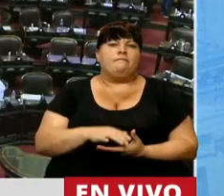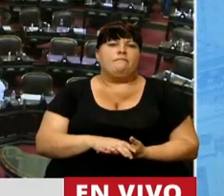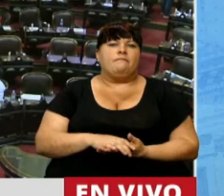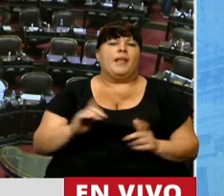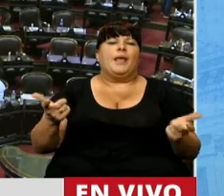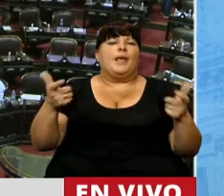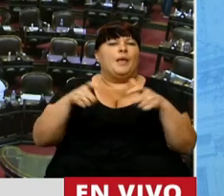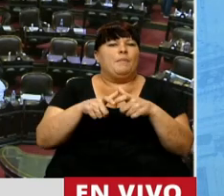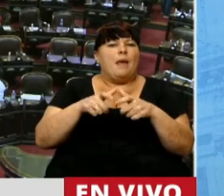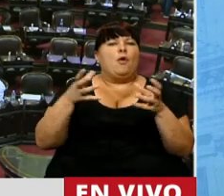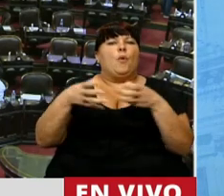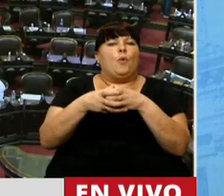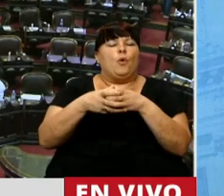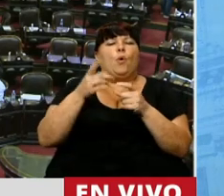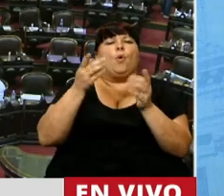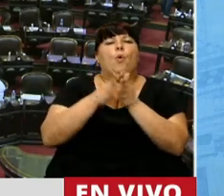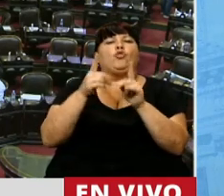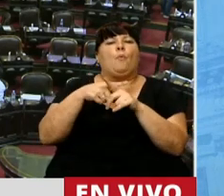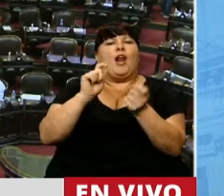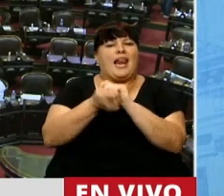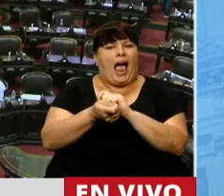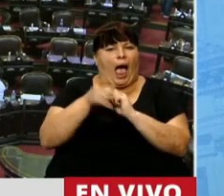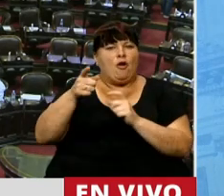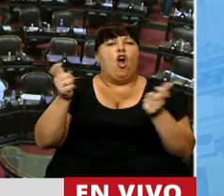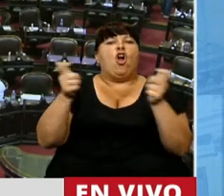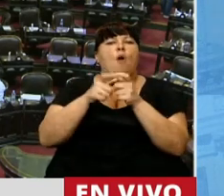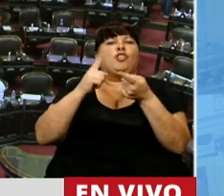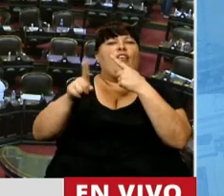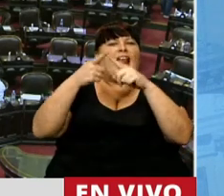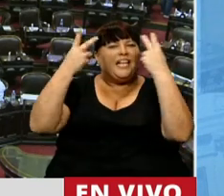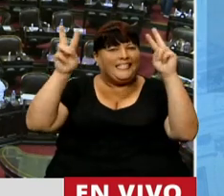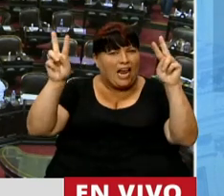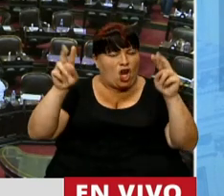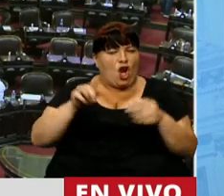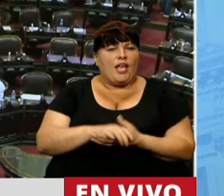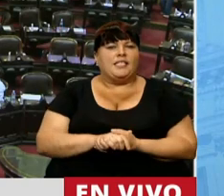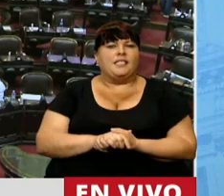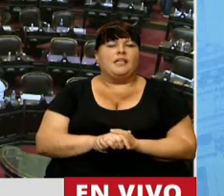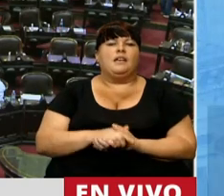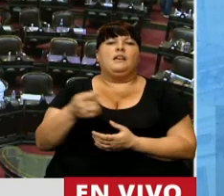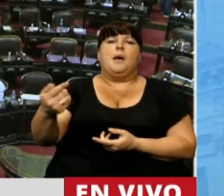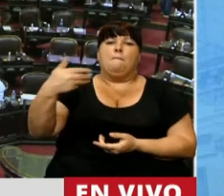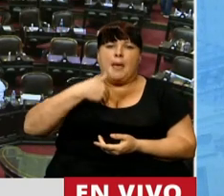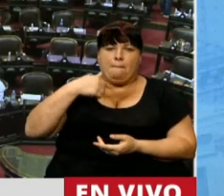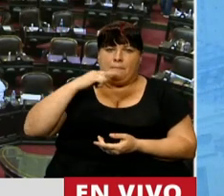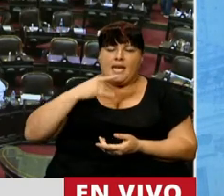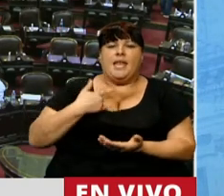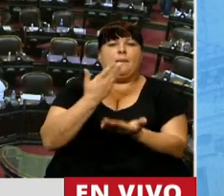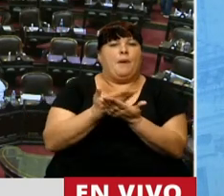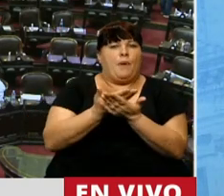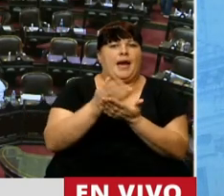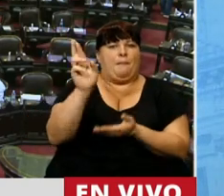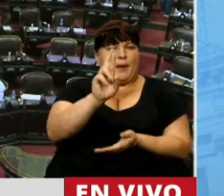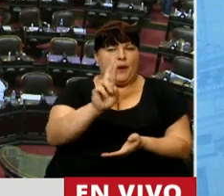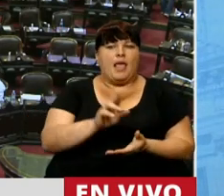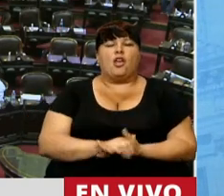los miembros del interbloque juntos por el cambio en la Comisión de Relaciones Exteriores que me han encomendado del planteamiento de